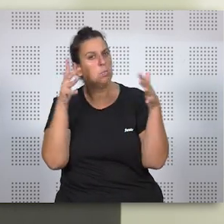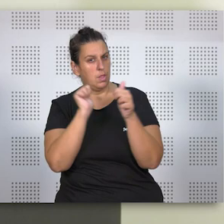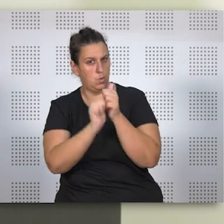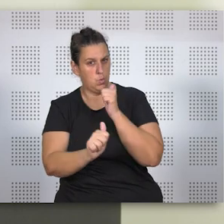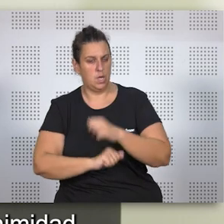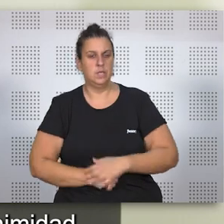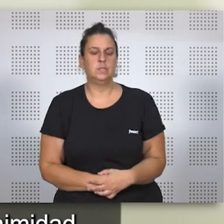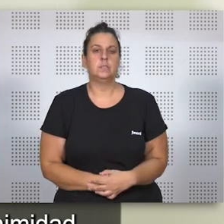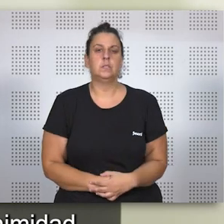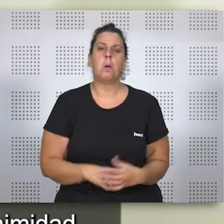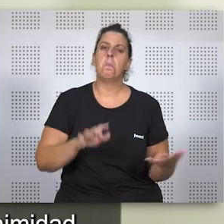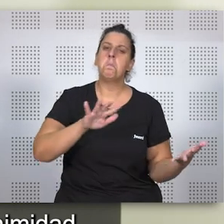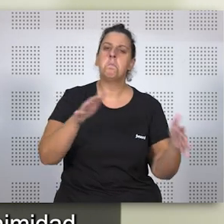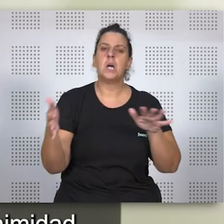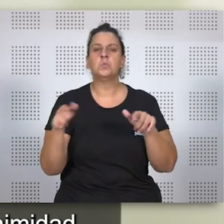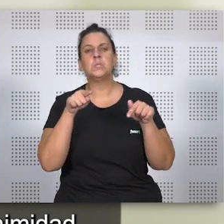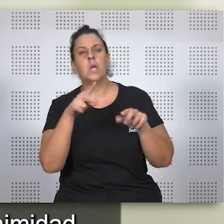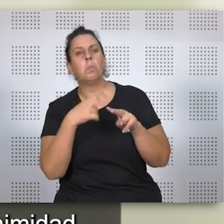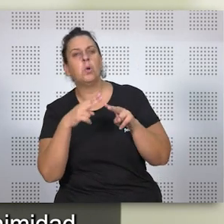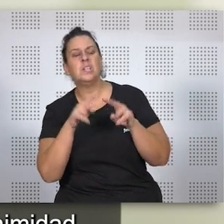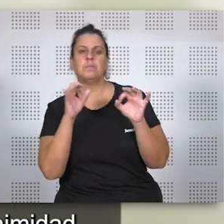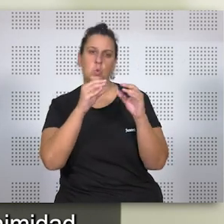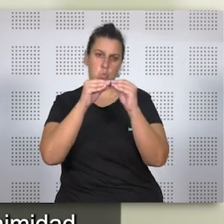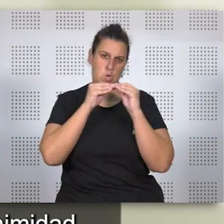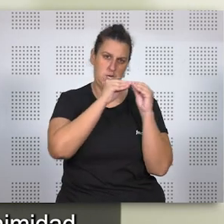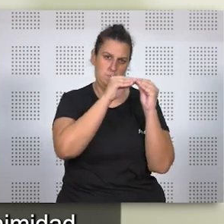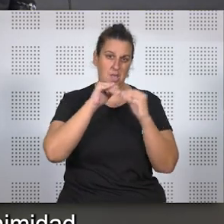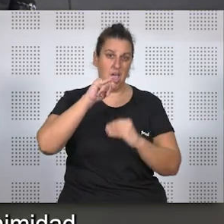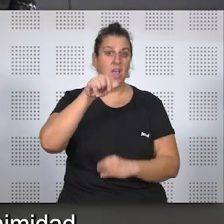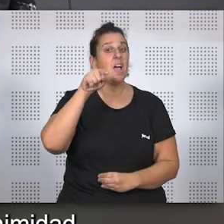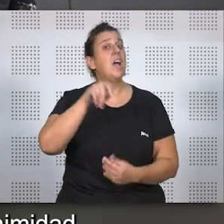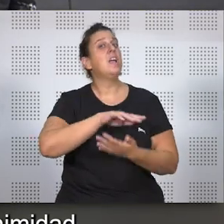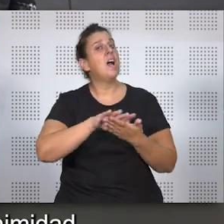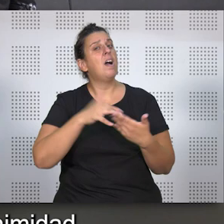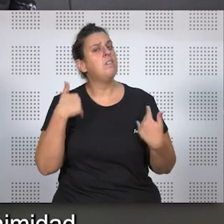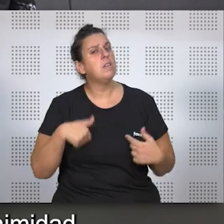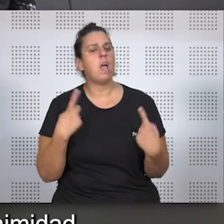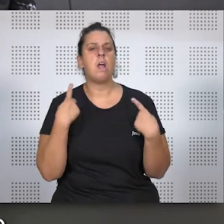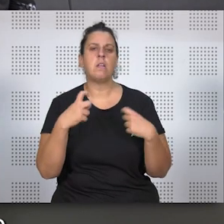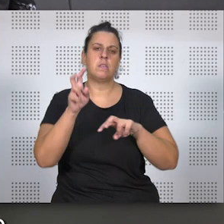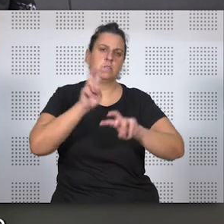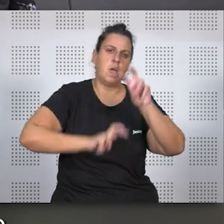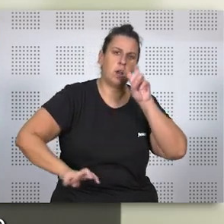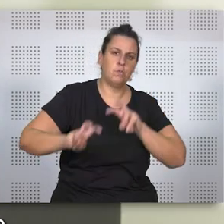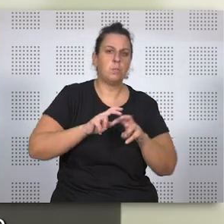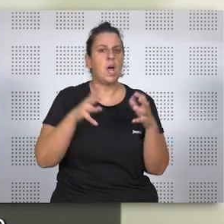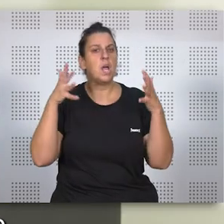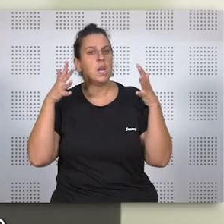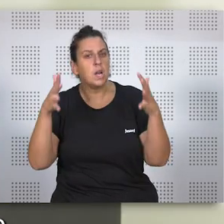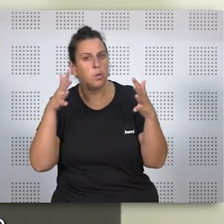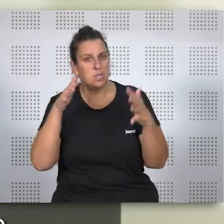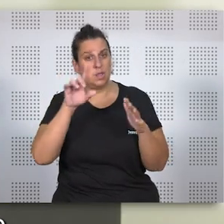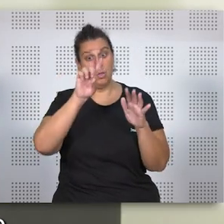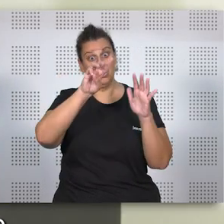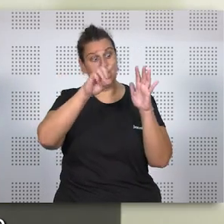de Toledo, más o menos ahí tenemos políticamente una cierta unanimidad. Y ahí ya se habla de la necesidad de reformar. Esa recomendación decimotercera